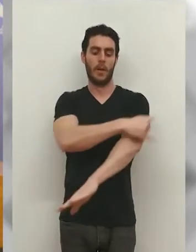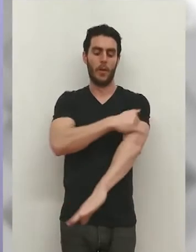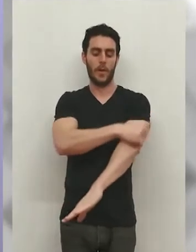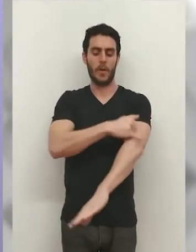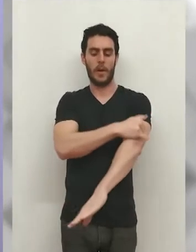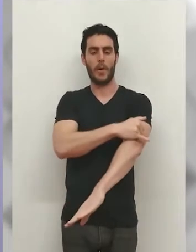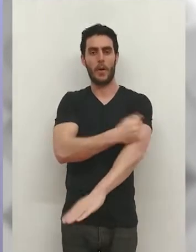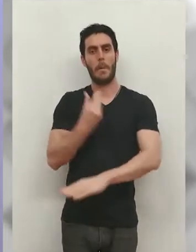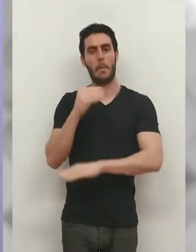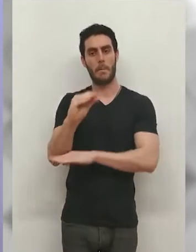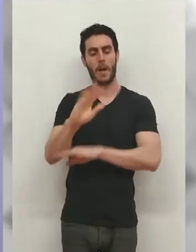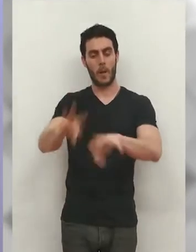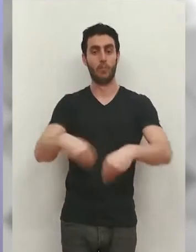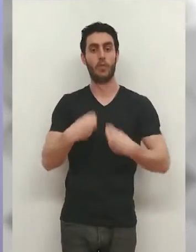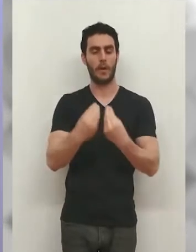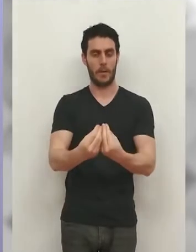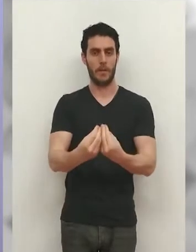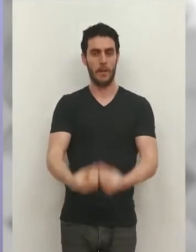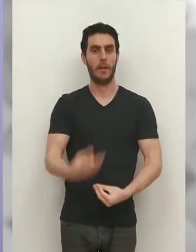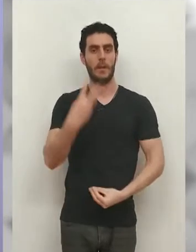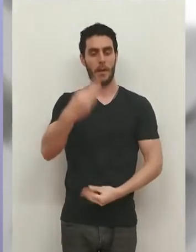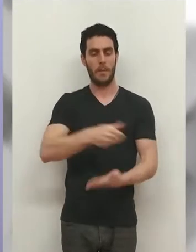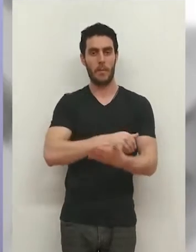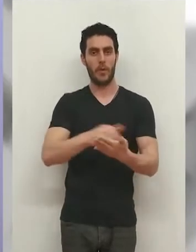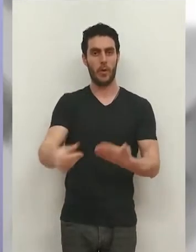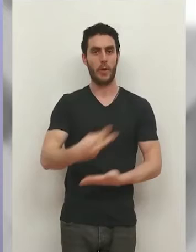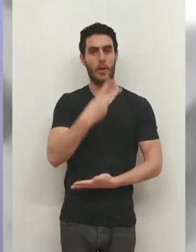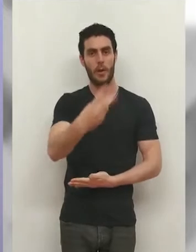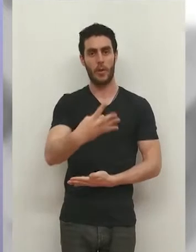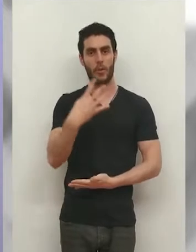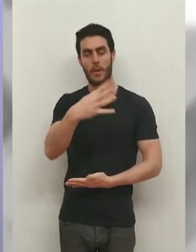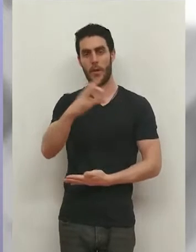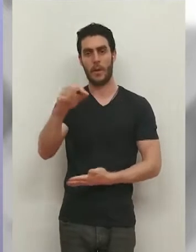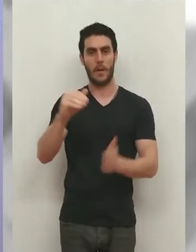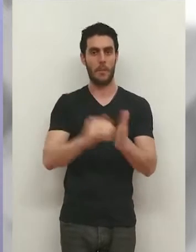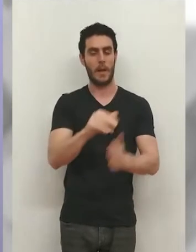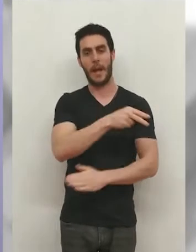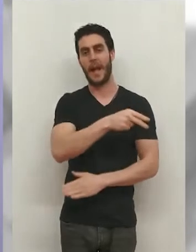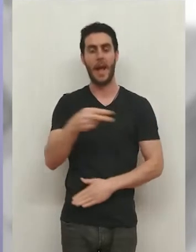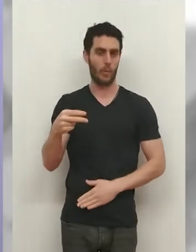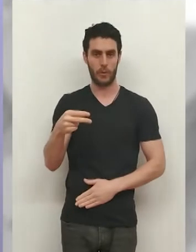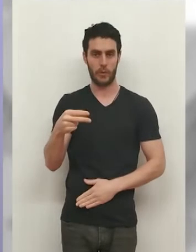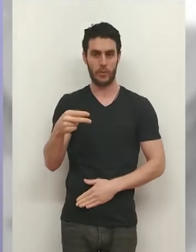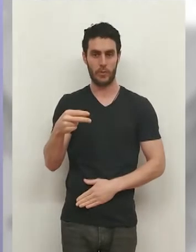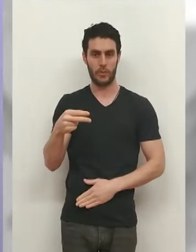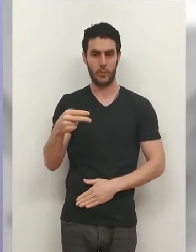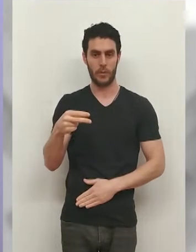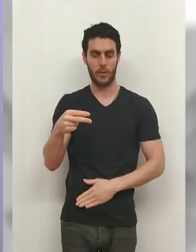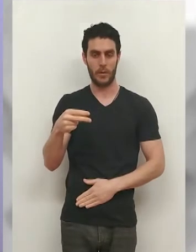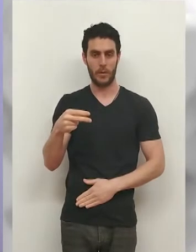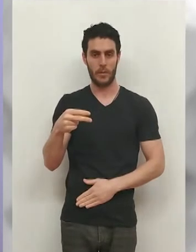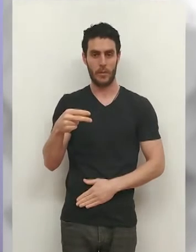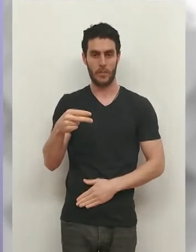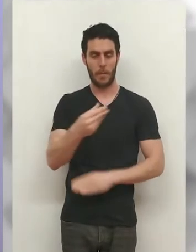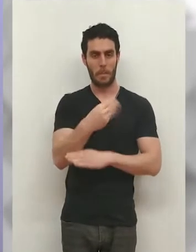gobierno de La Rioja va a dedicar un total de 3.240.000 euros en una